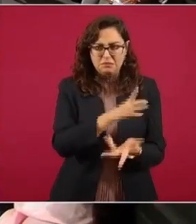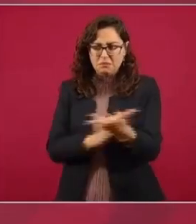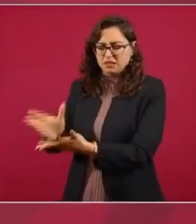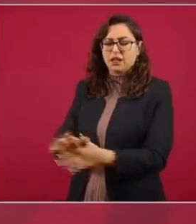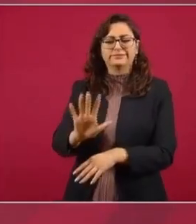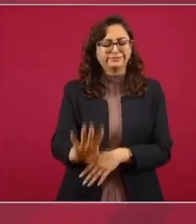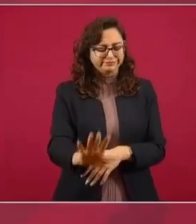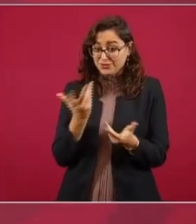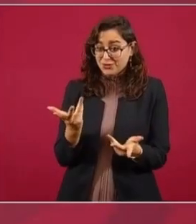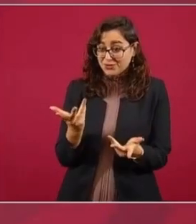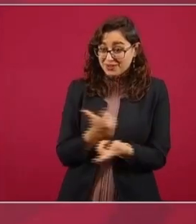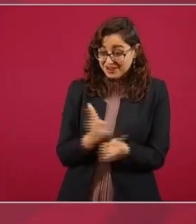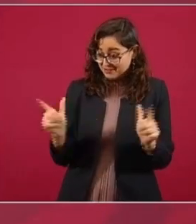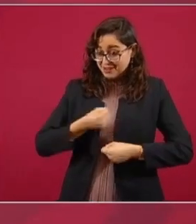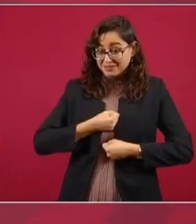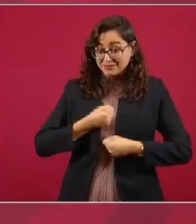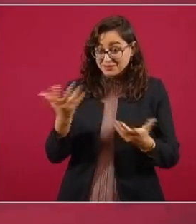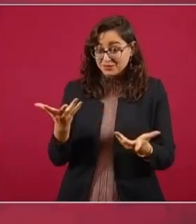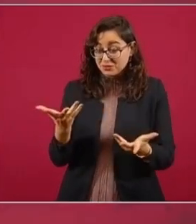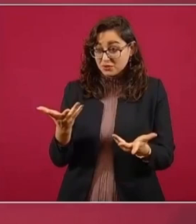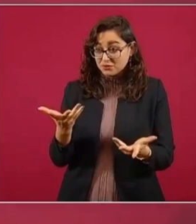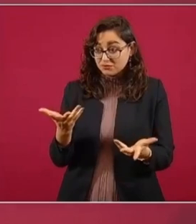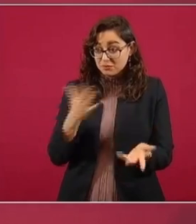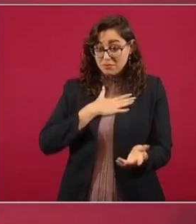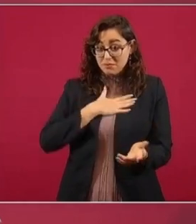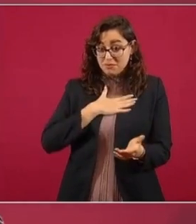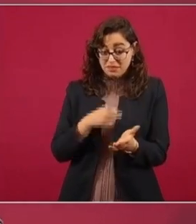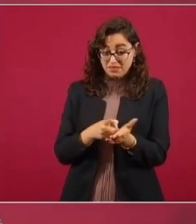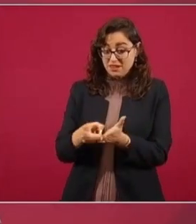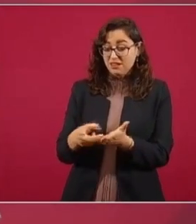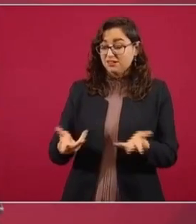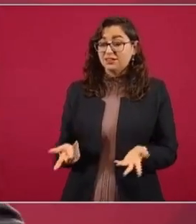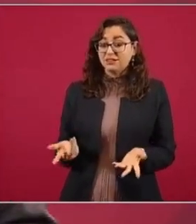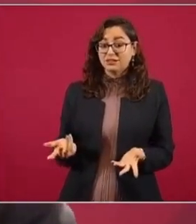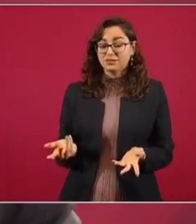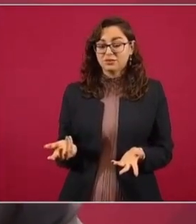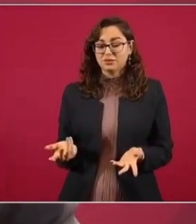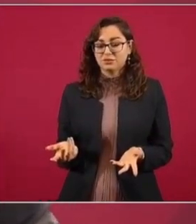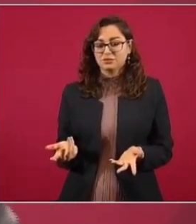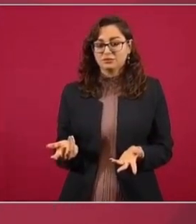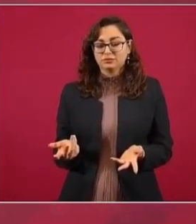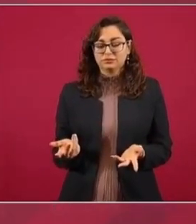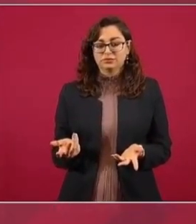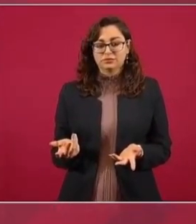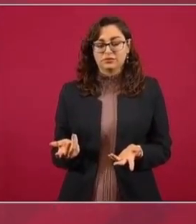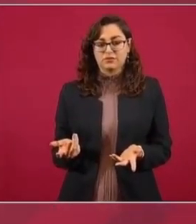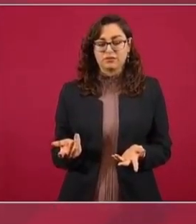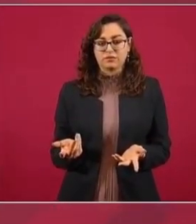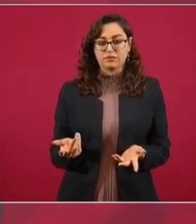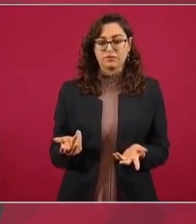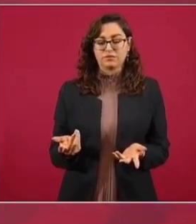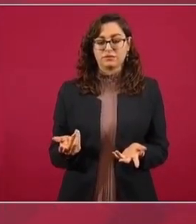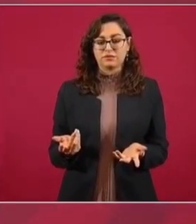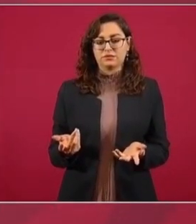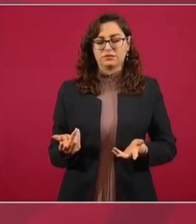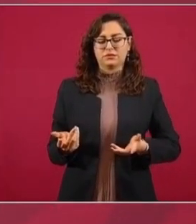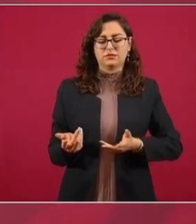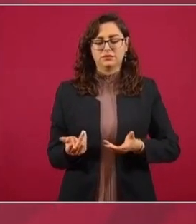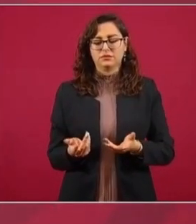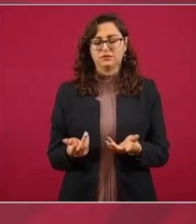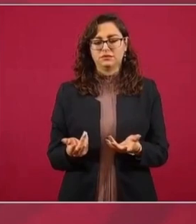de expresarme, más cuando se trata de ir en contra del